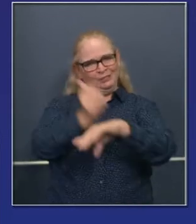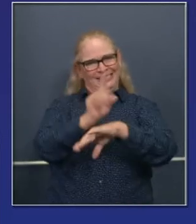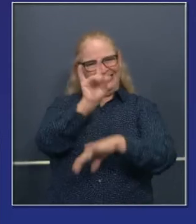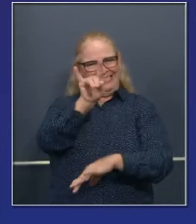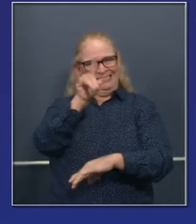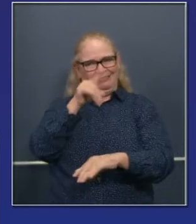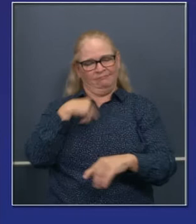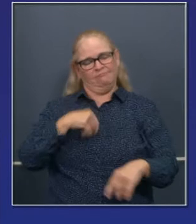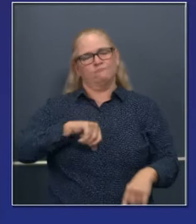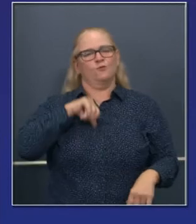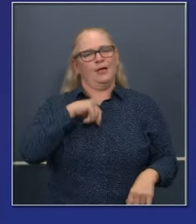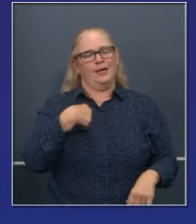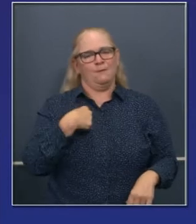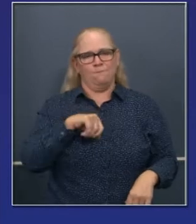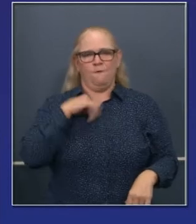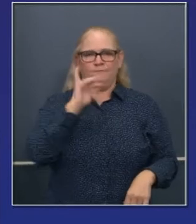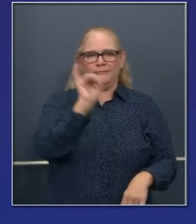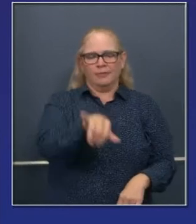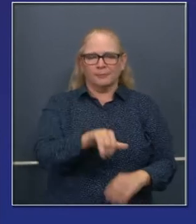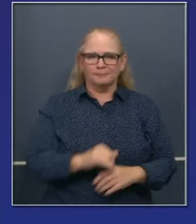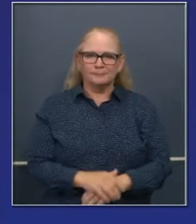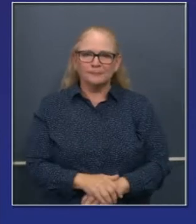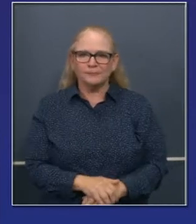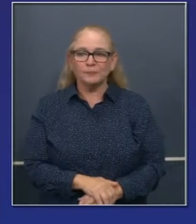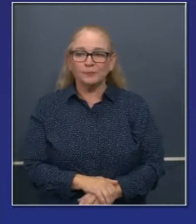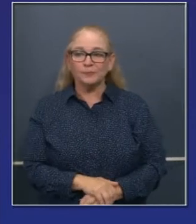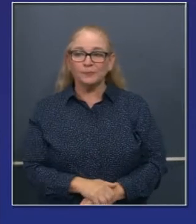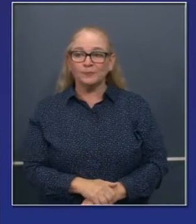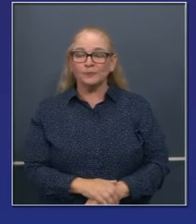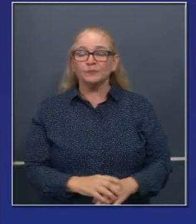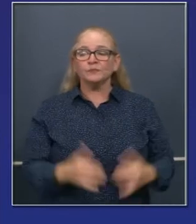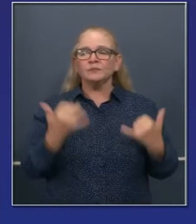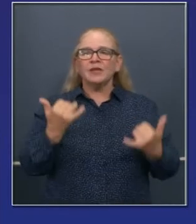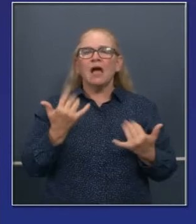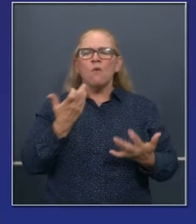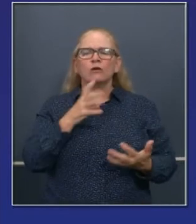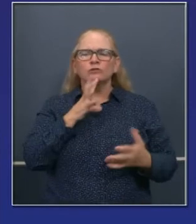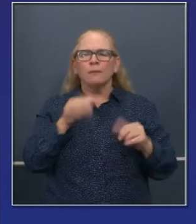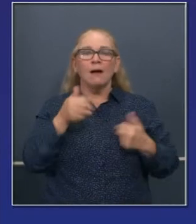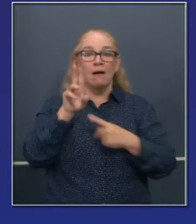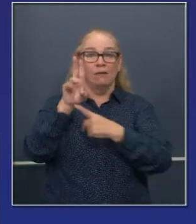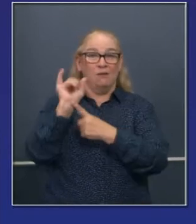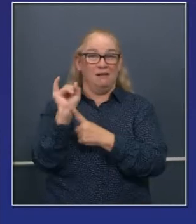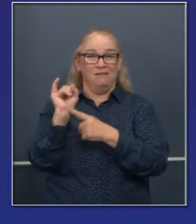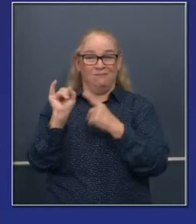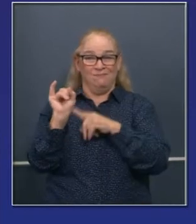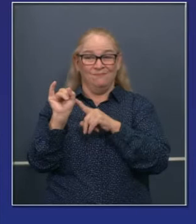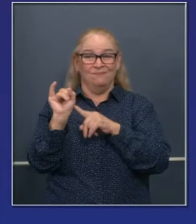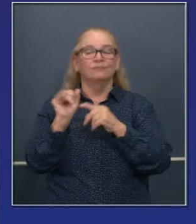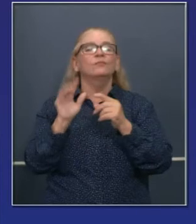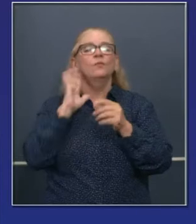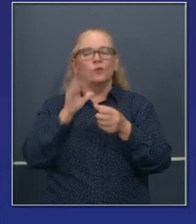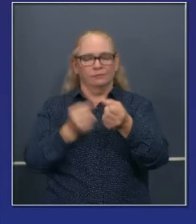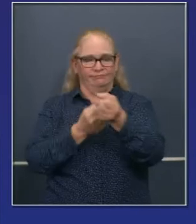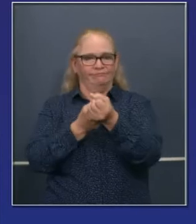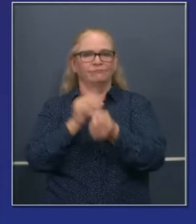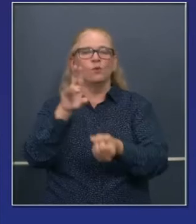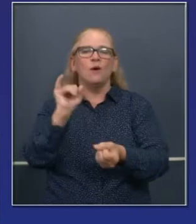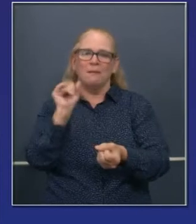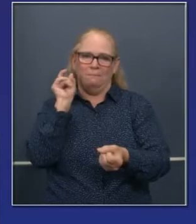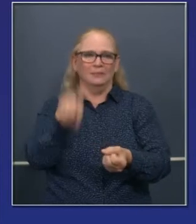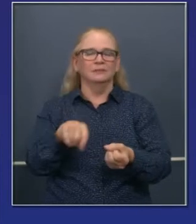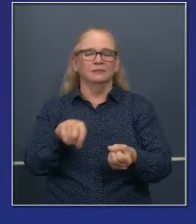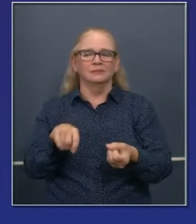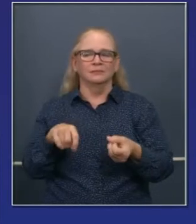del cual estoy muy orgulloso, yo he sido gran defensor por mucho tiempo, no solamente del seguro de desempleo, creo que tiene que